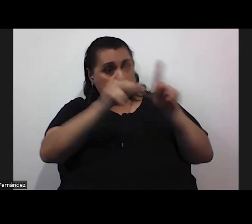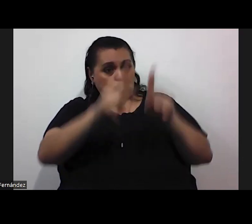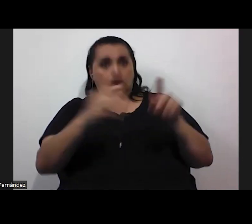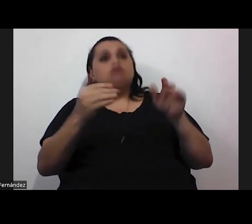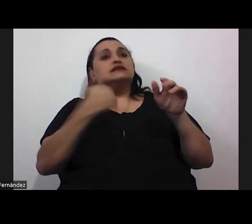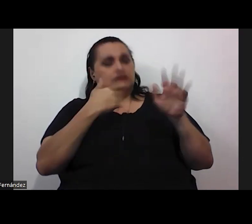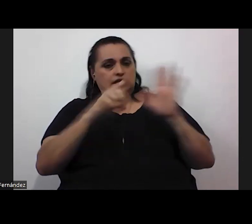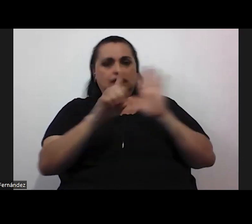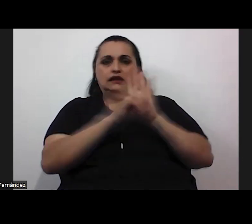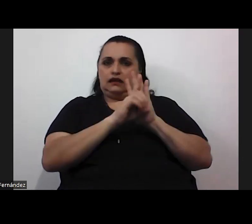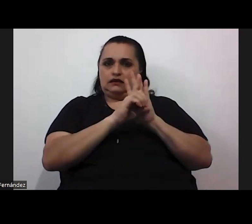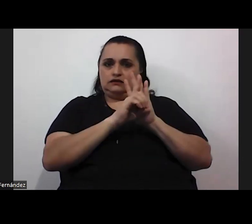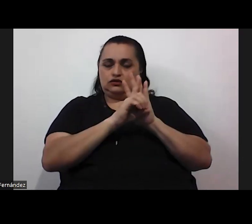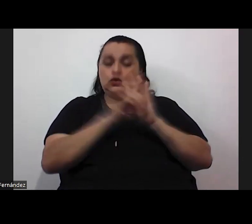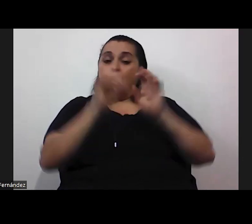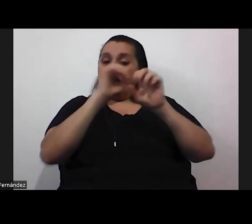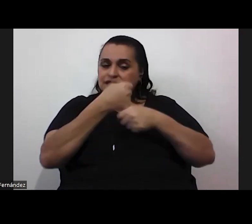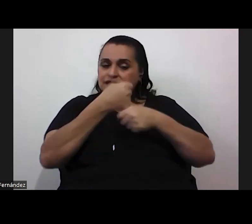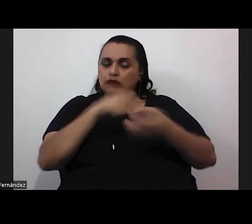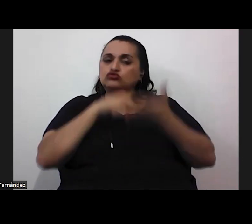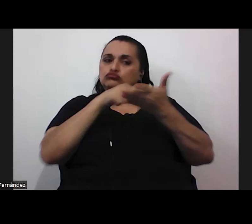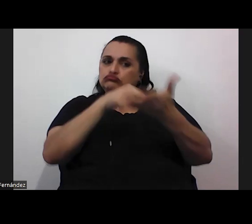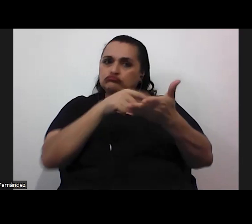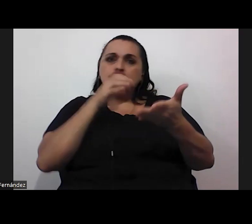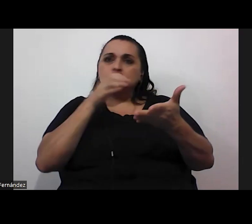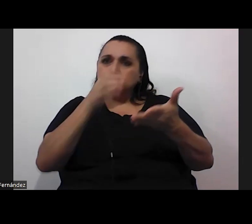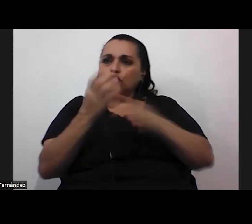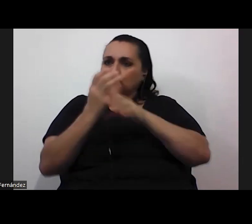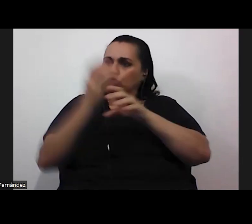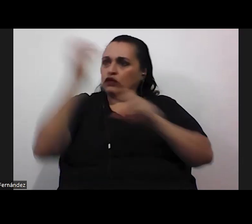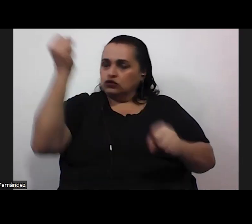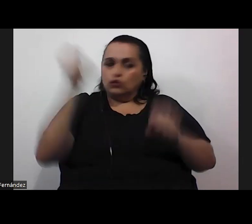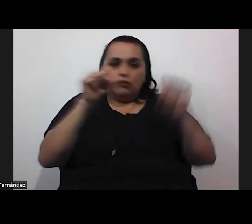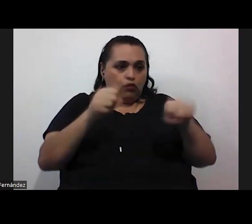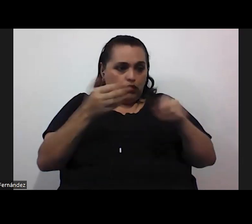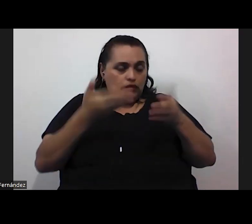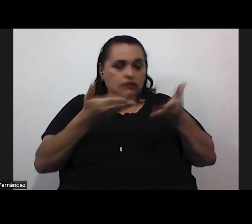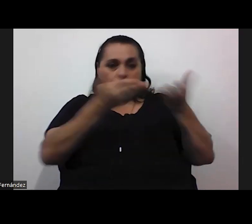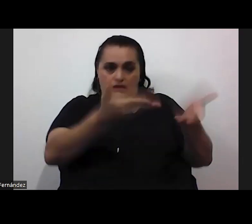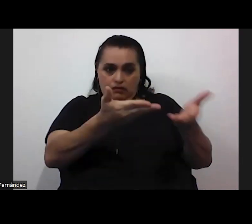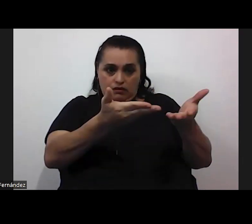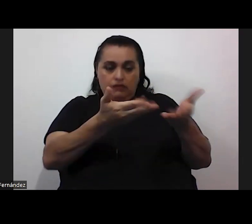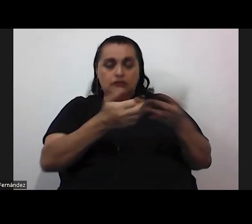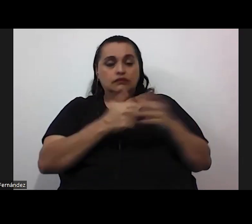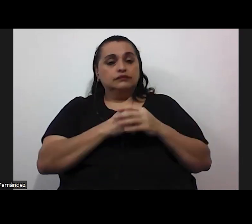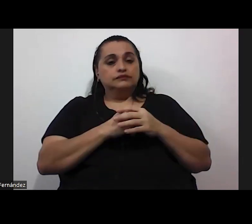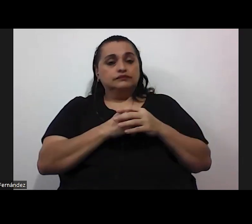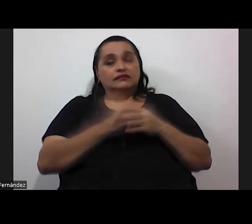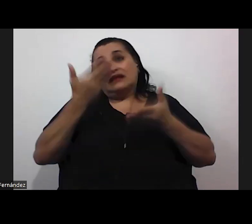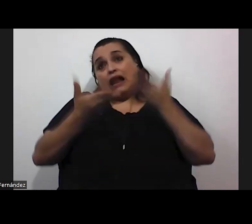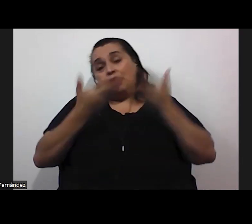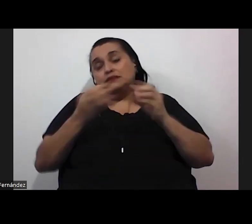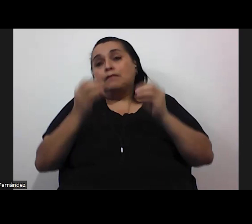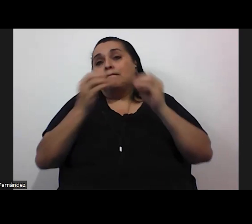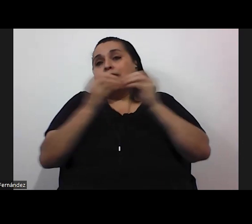también hagamos estas referencias a fundaciones que les pueden dar tal vez con mucho más